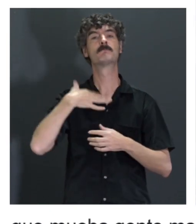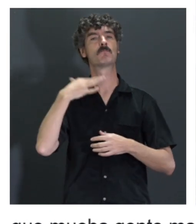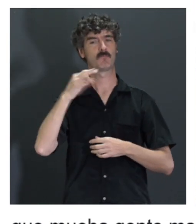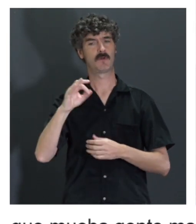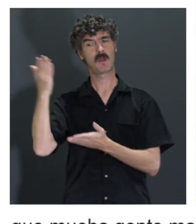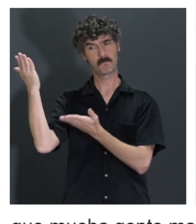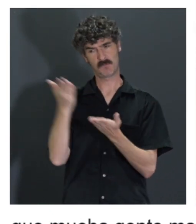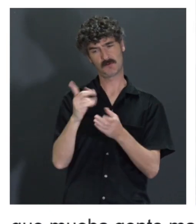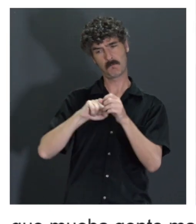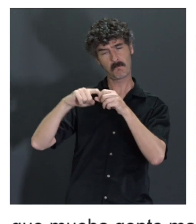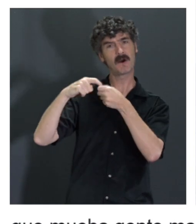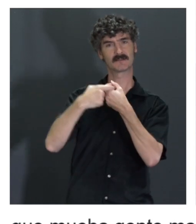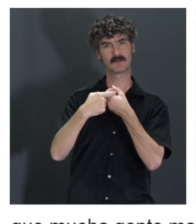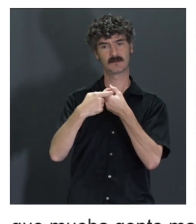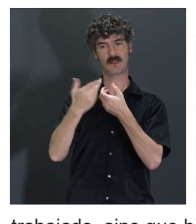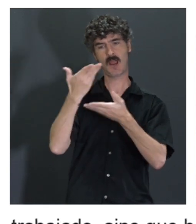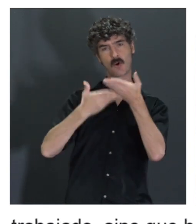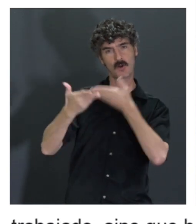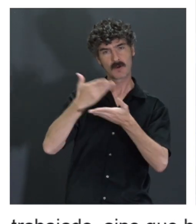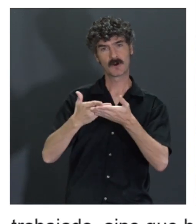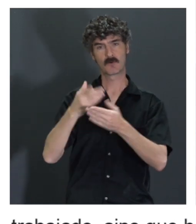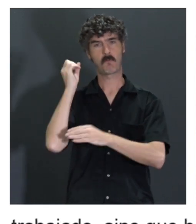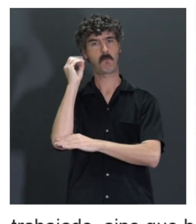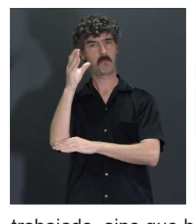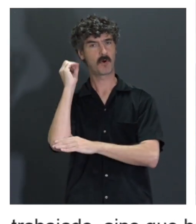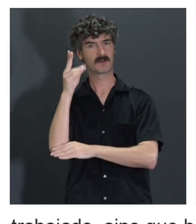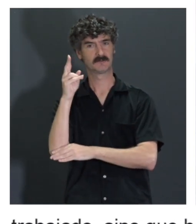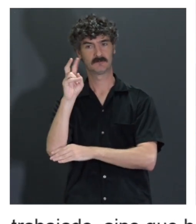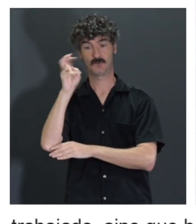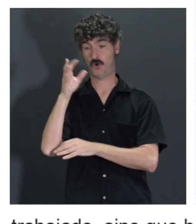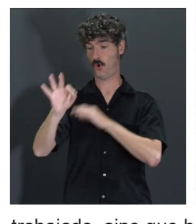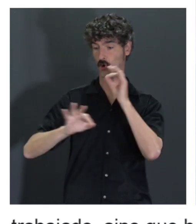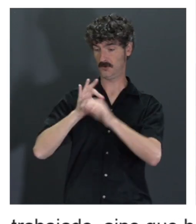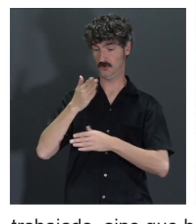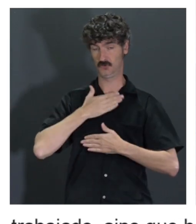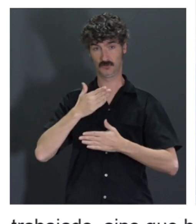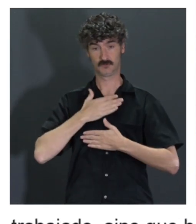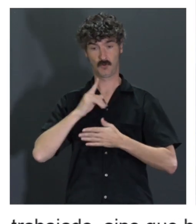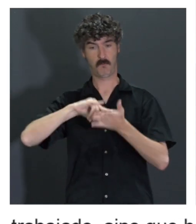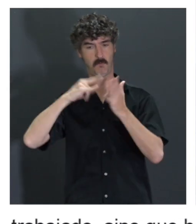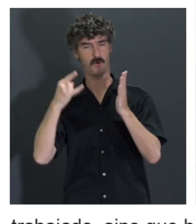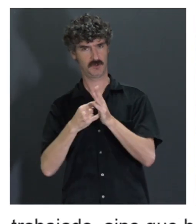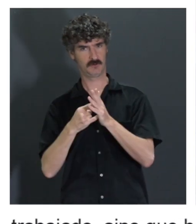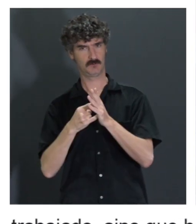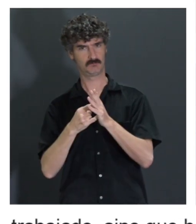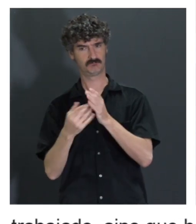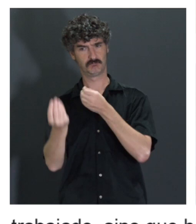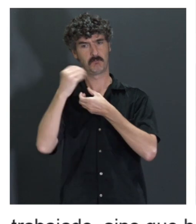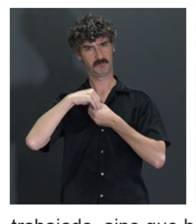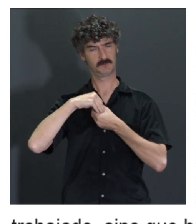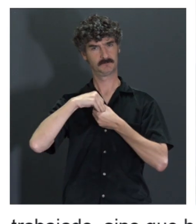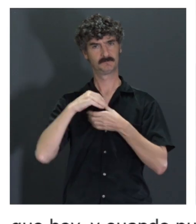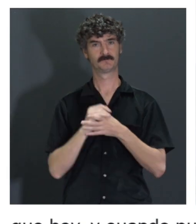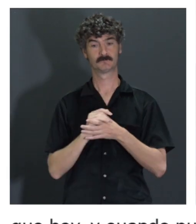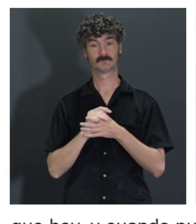invito, ¿no? A participar, pues, como colaboradores oponentes, ¿no? Tanto las cosas que organizamos como los proyectos. Y a nivel